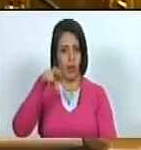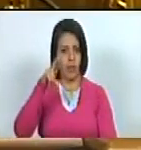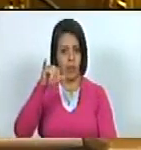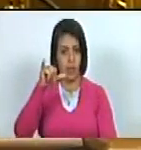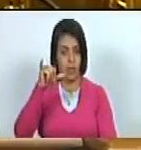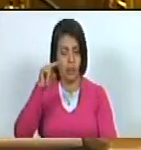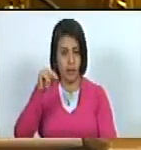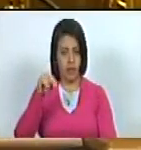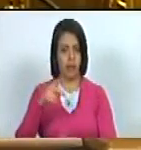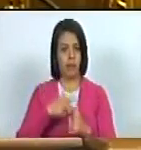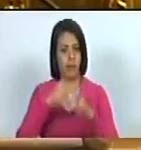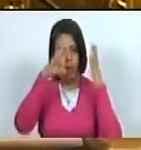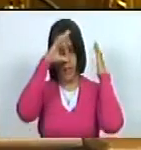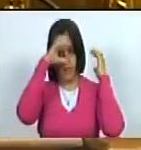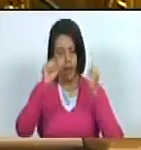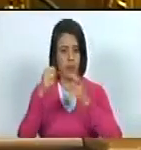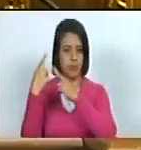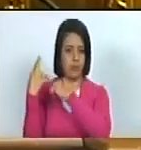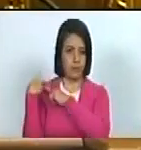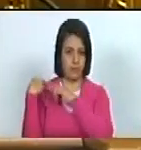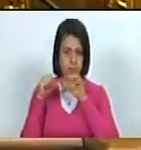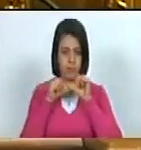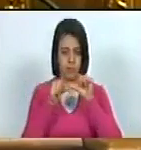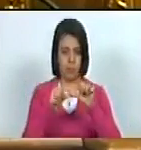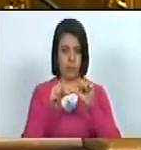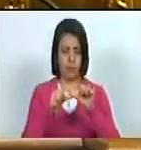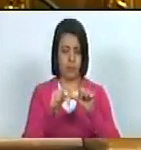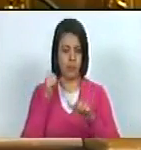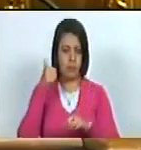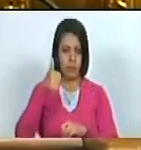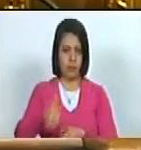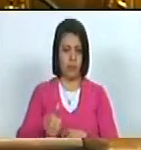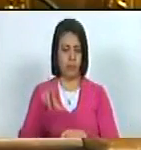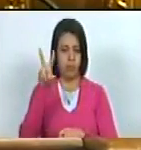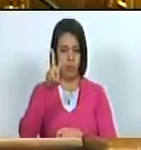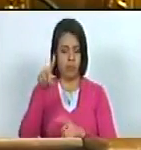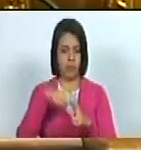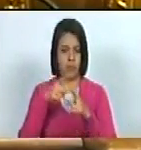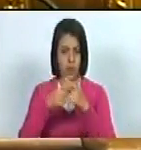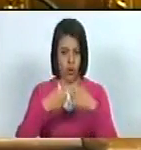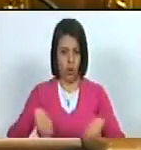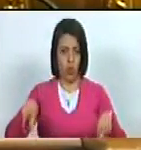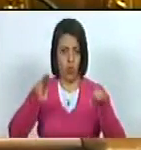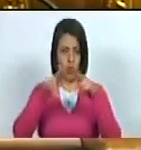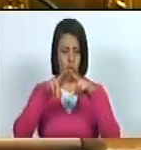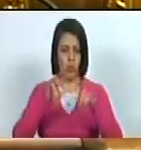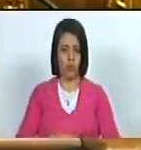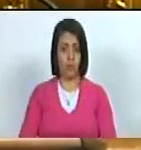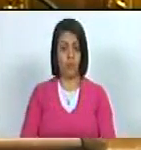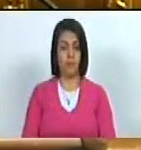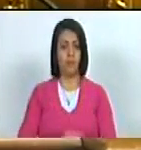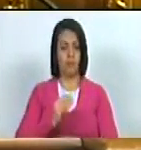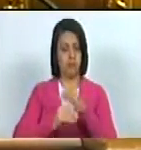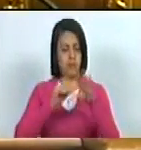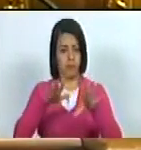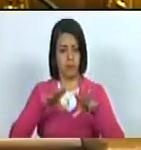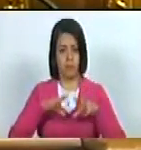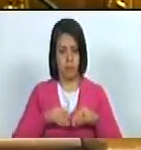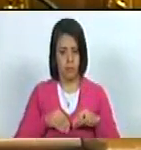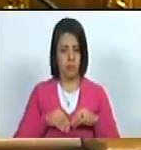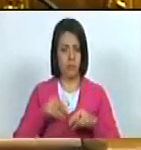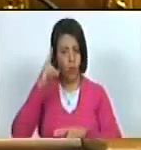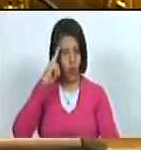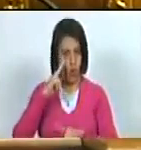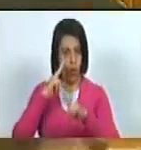estarán embajador representante permanente alterno de Venezuela ante las Naciones Unidas para aceptar la